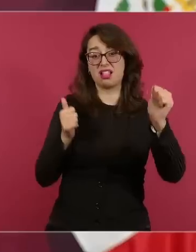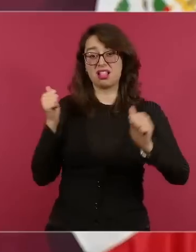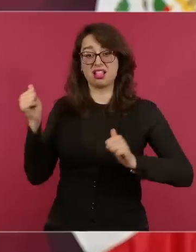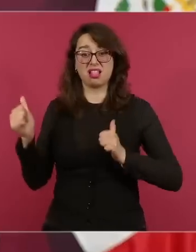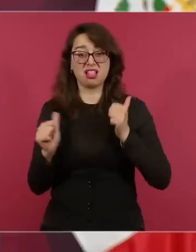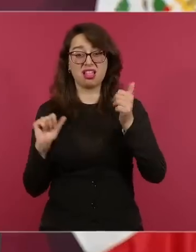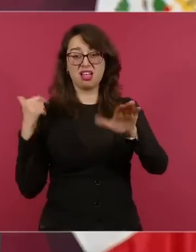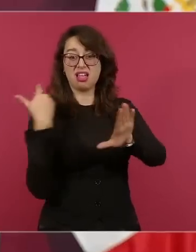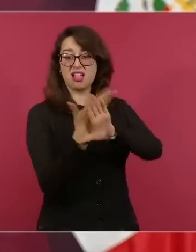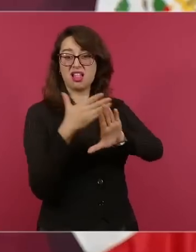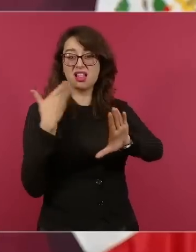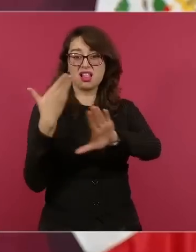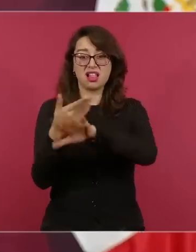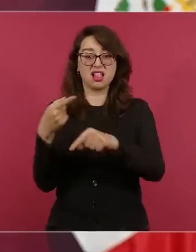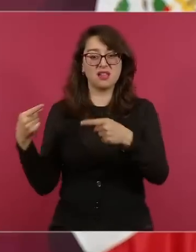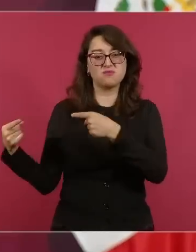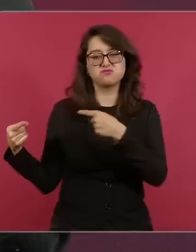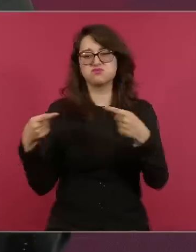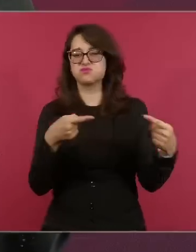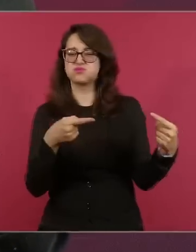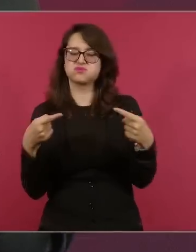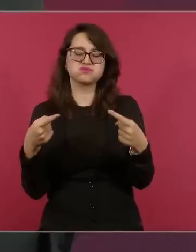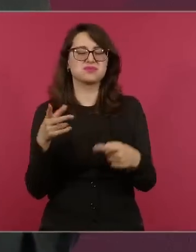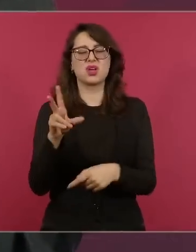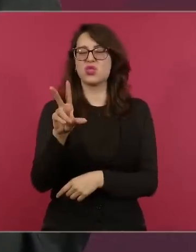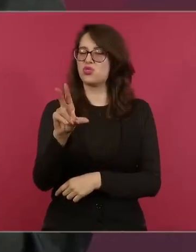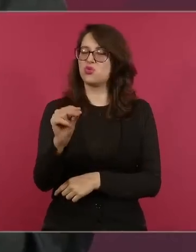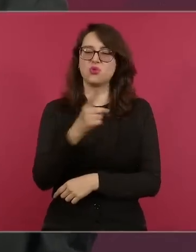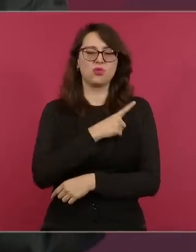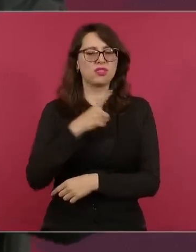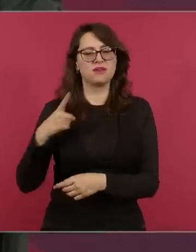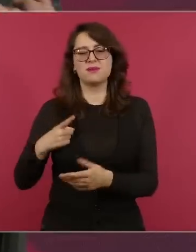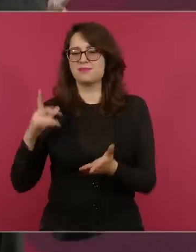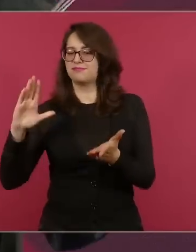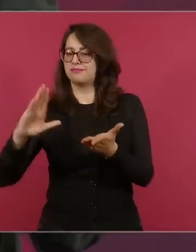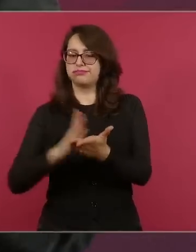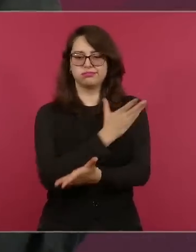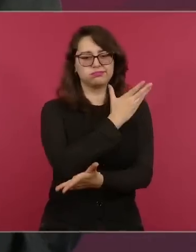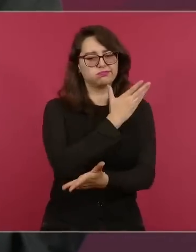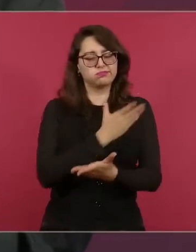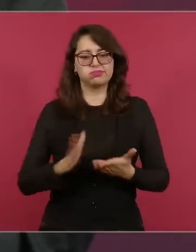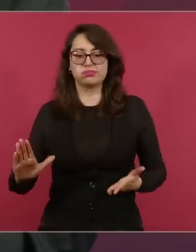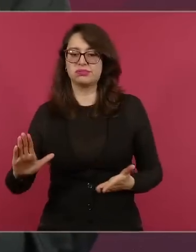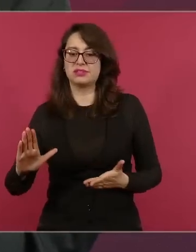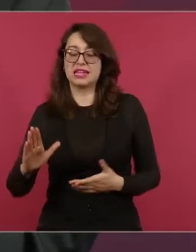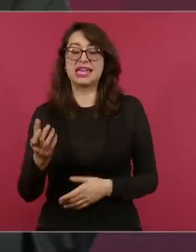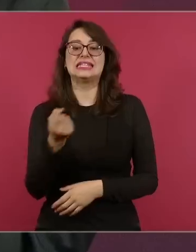políticos, son cosas distintas.